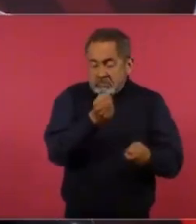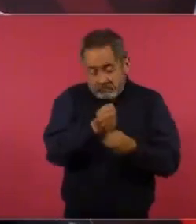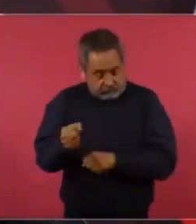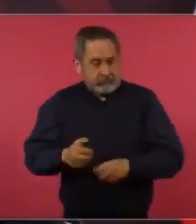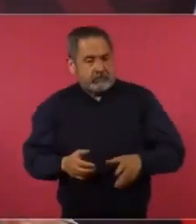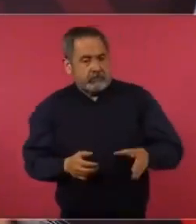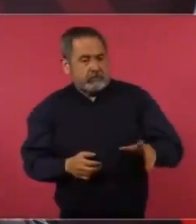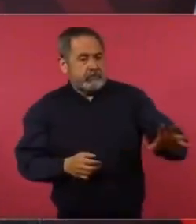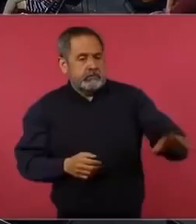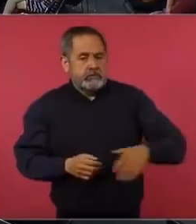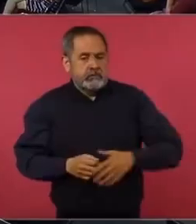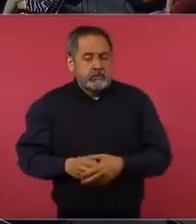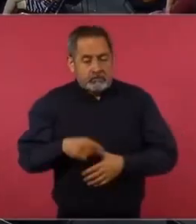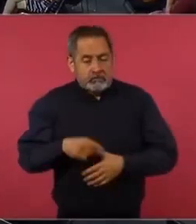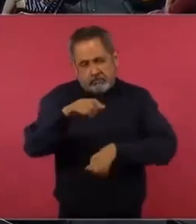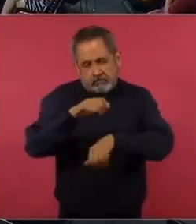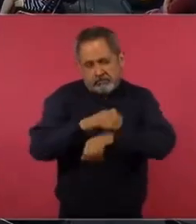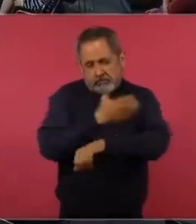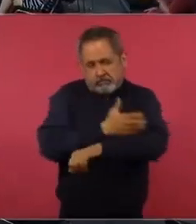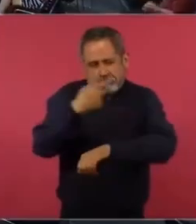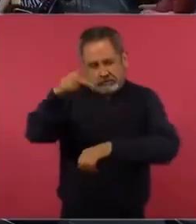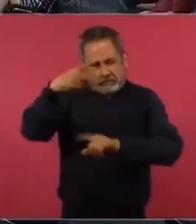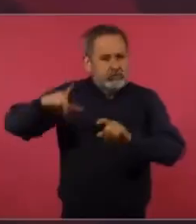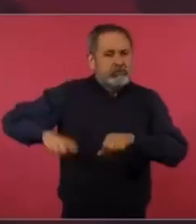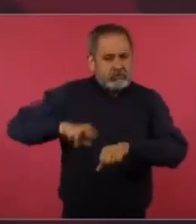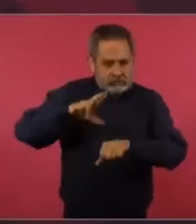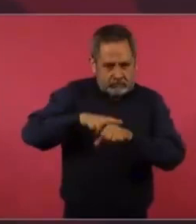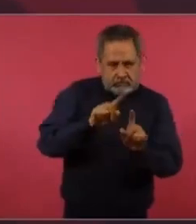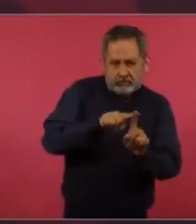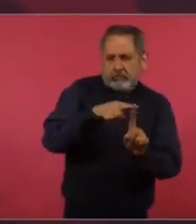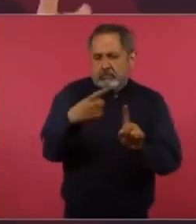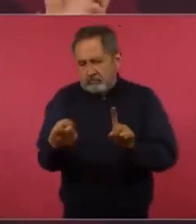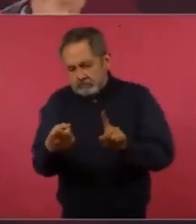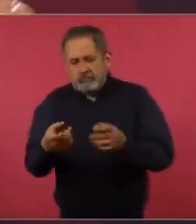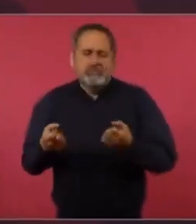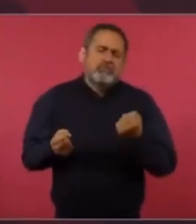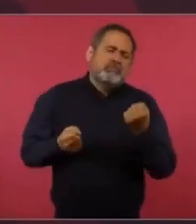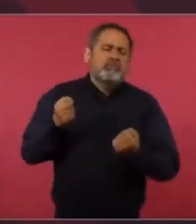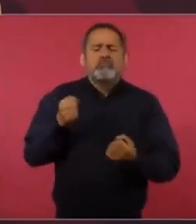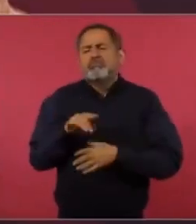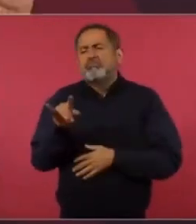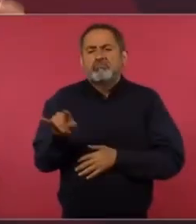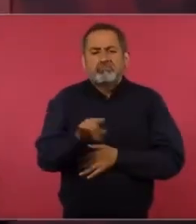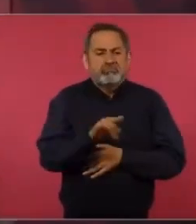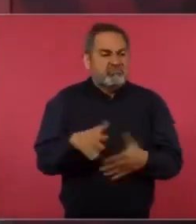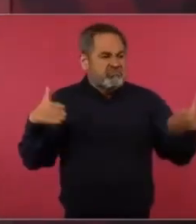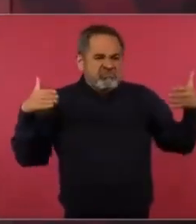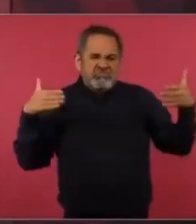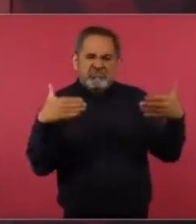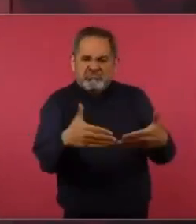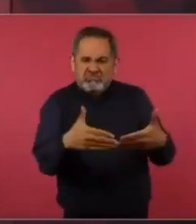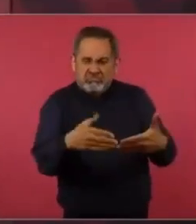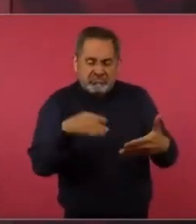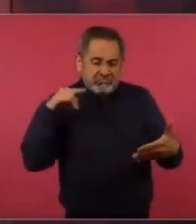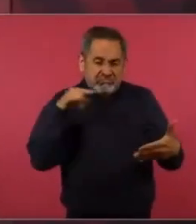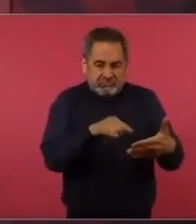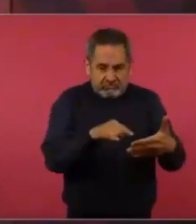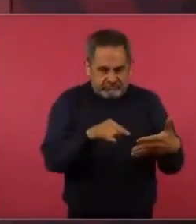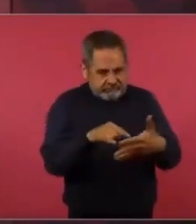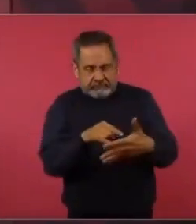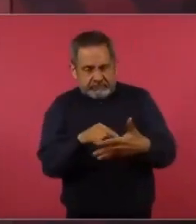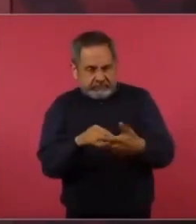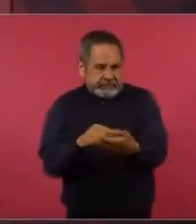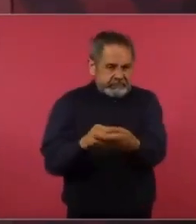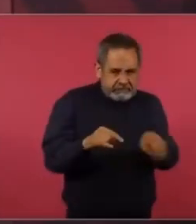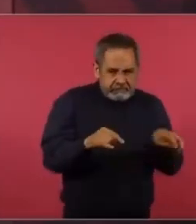Va un colaborador en su carro, lo bloquean, lo paran, es